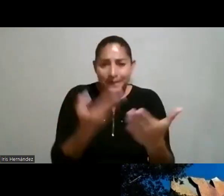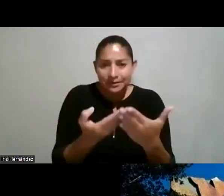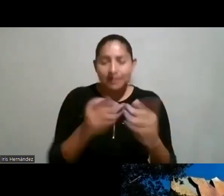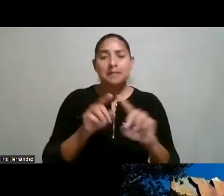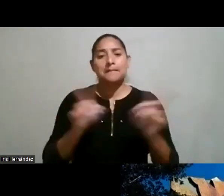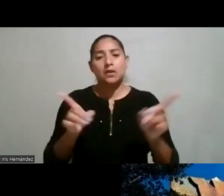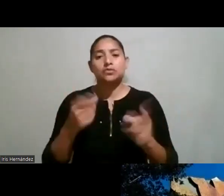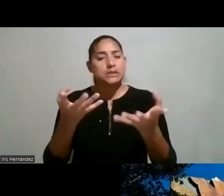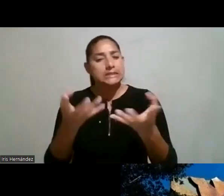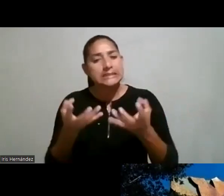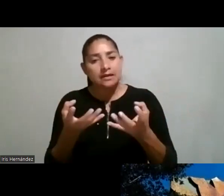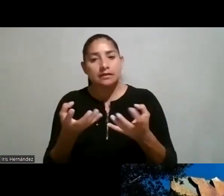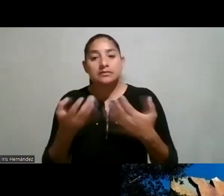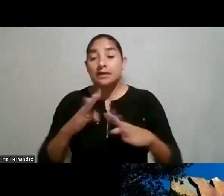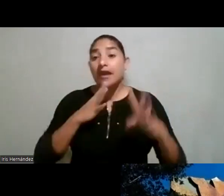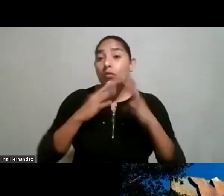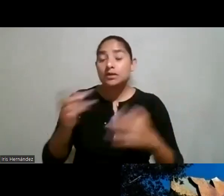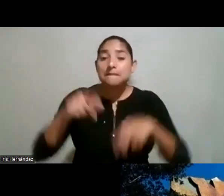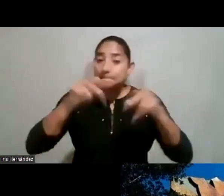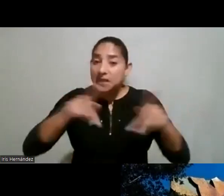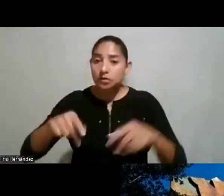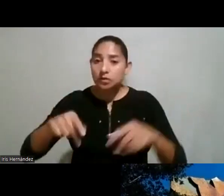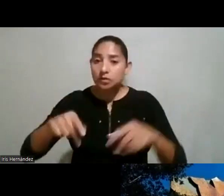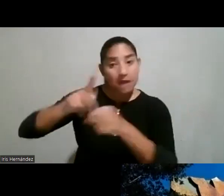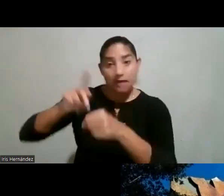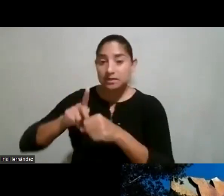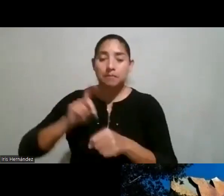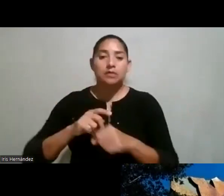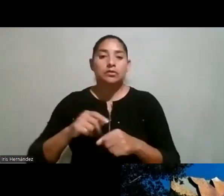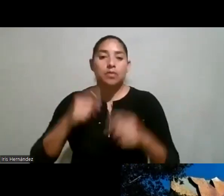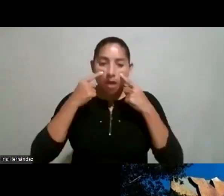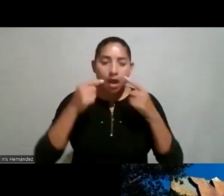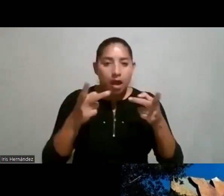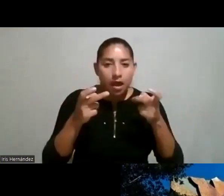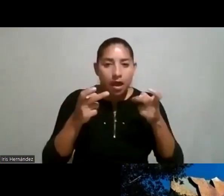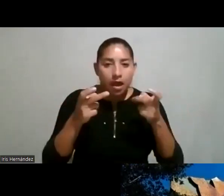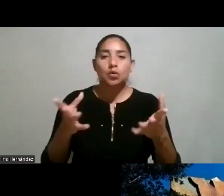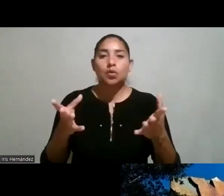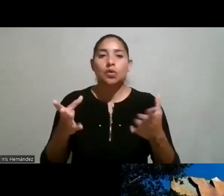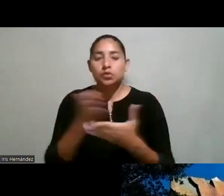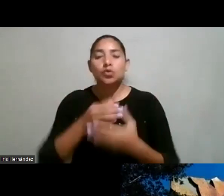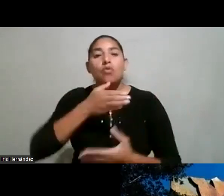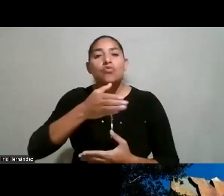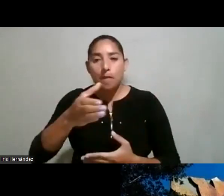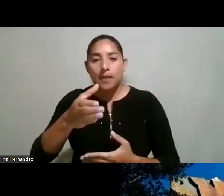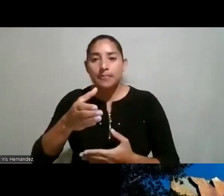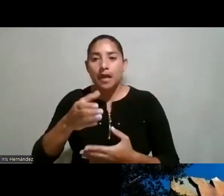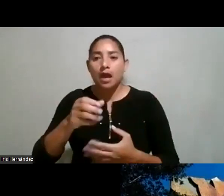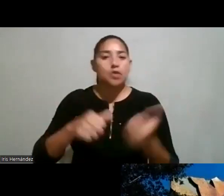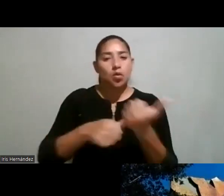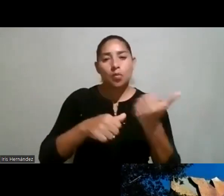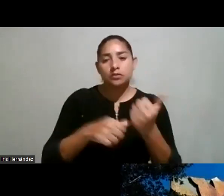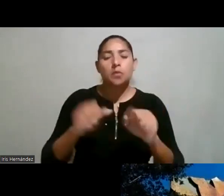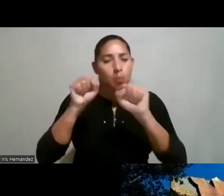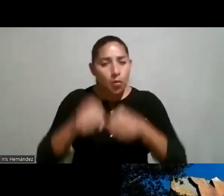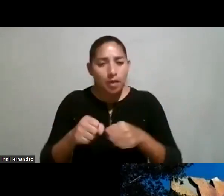yo quisiera ya que sé que algunas personas de las que están participando han escuchado esos comentarios esos argumentos si nos